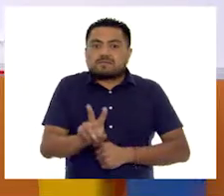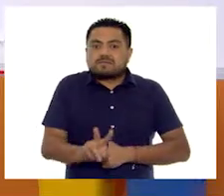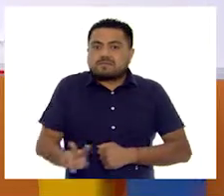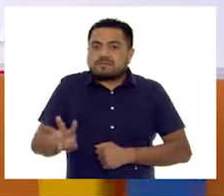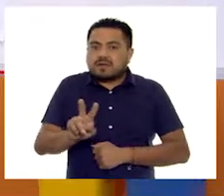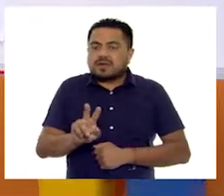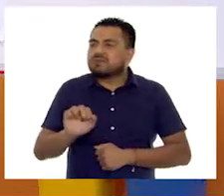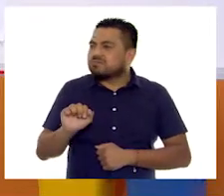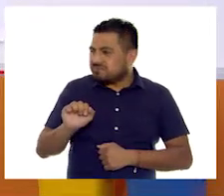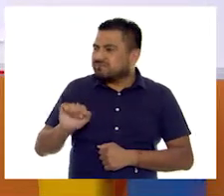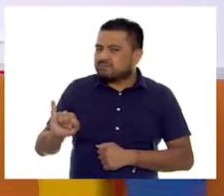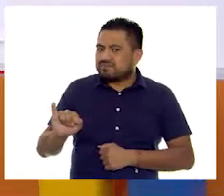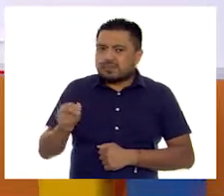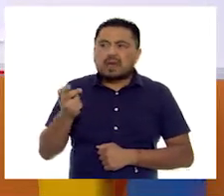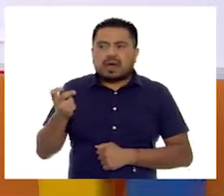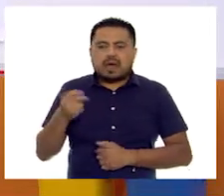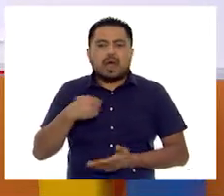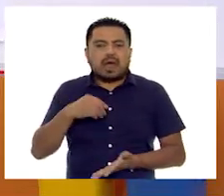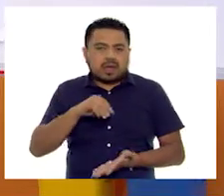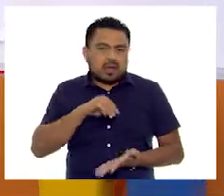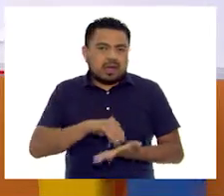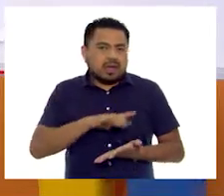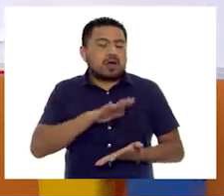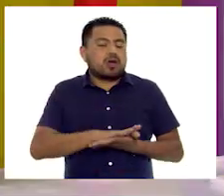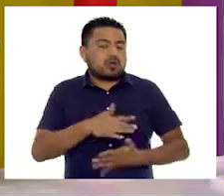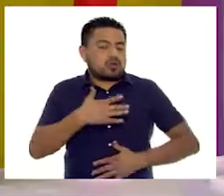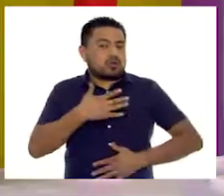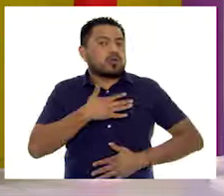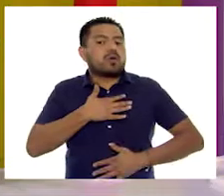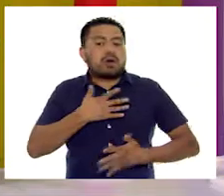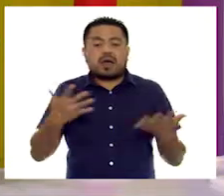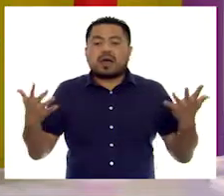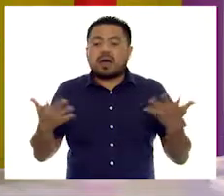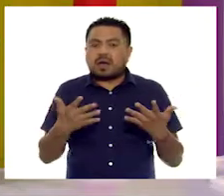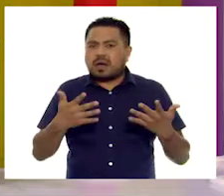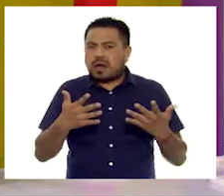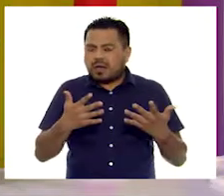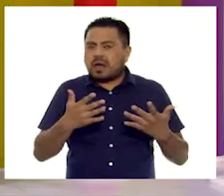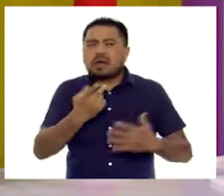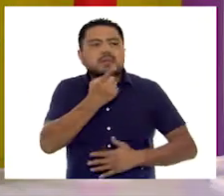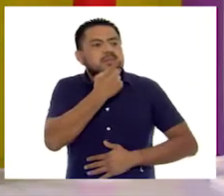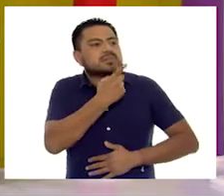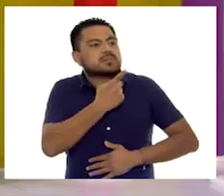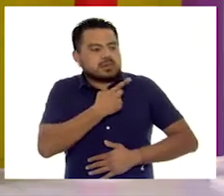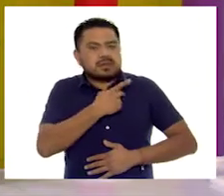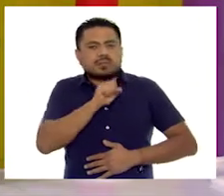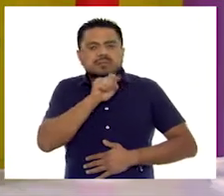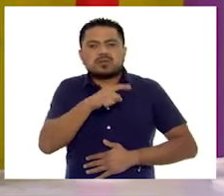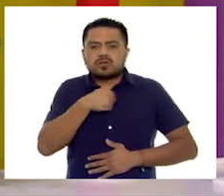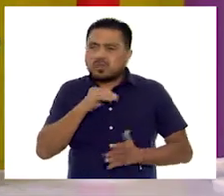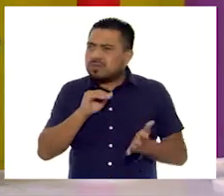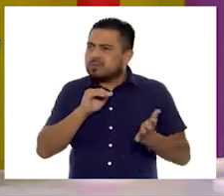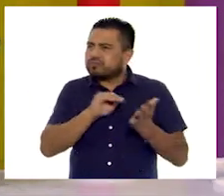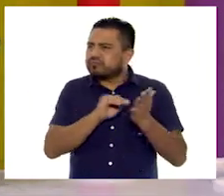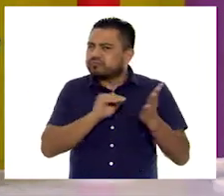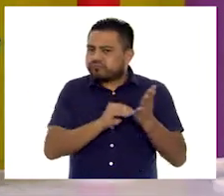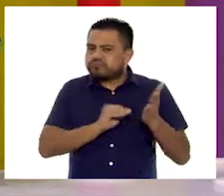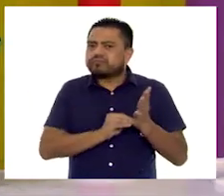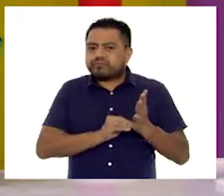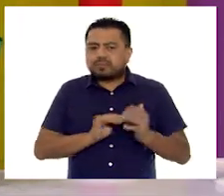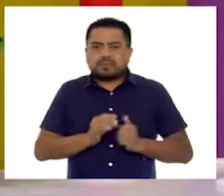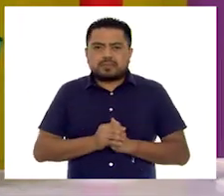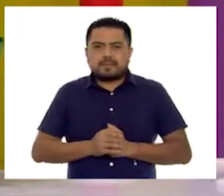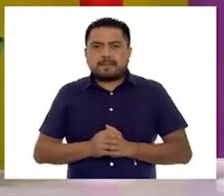Mariana. Sí. Ese yo lo registré, María. Perfecto. Entonces, veme diciendo para que yo también lo vaya registrando. Perfecto.